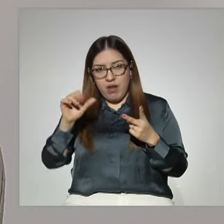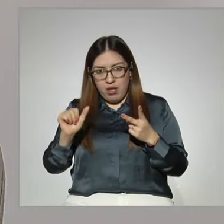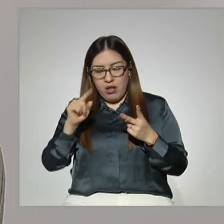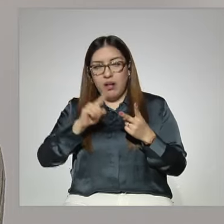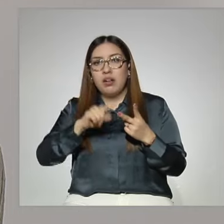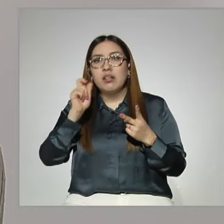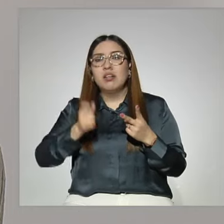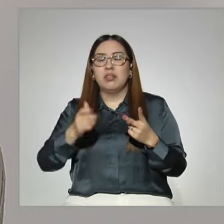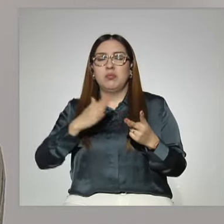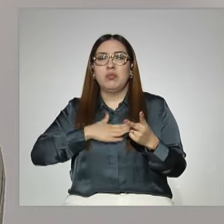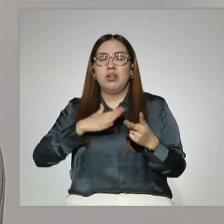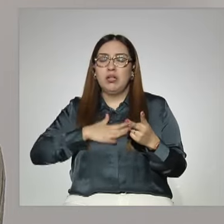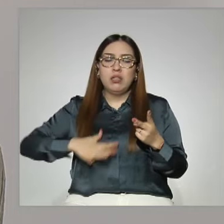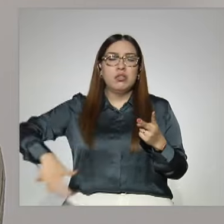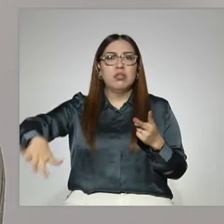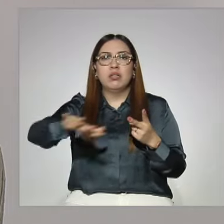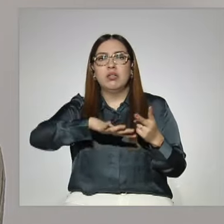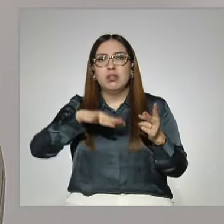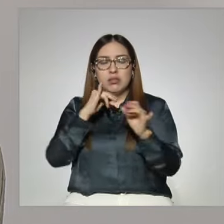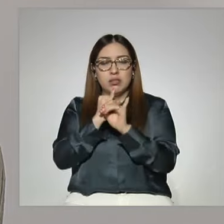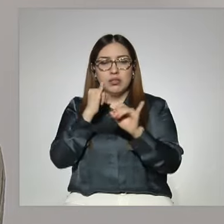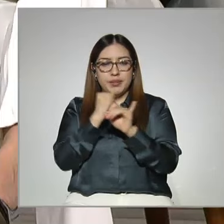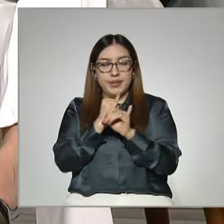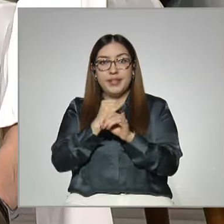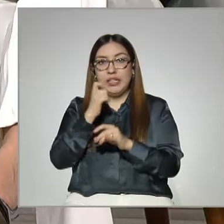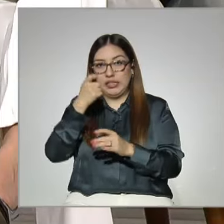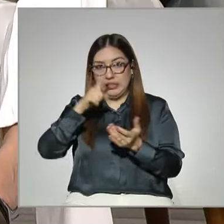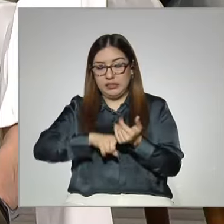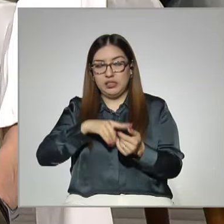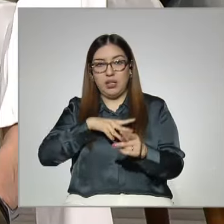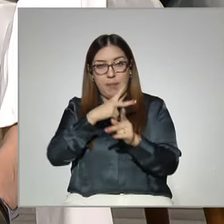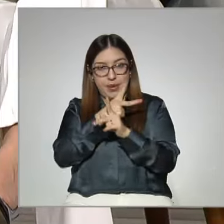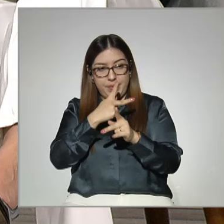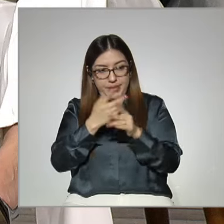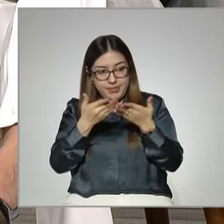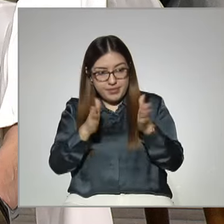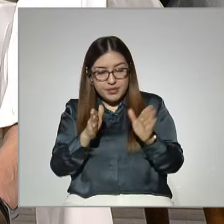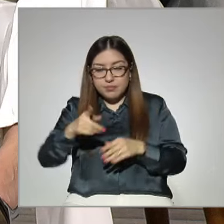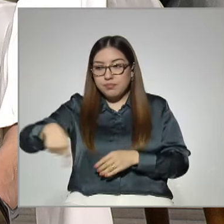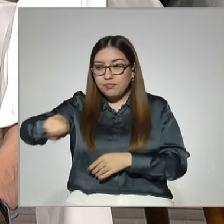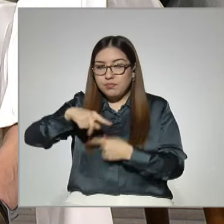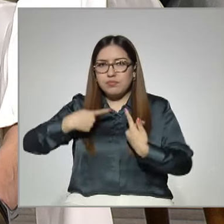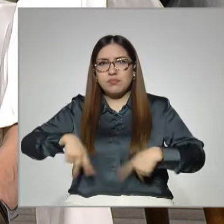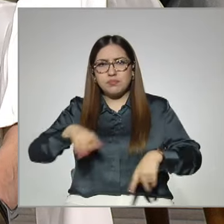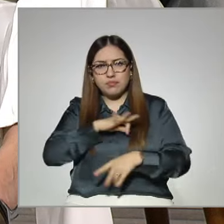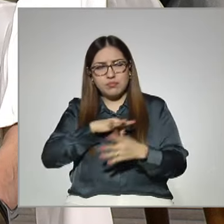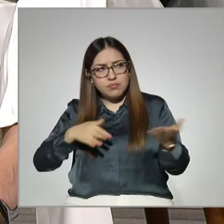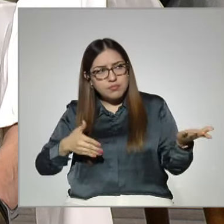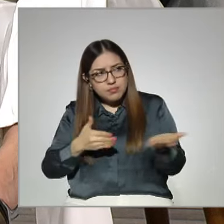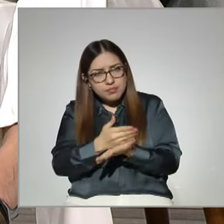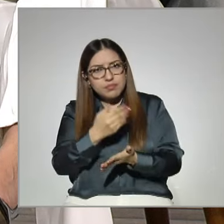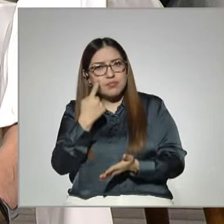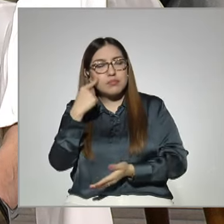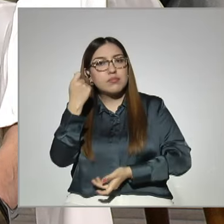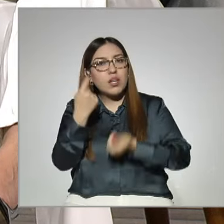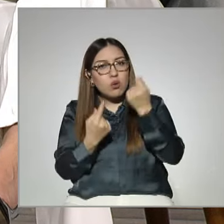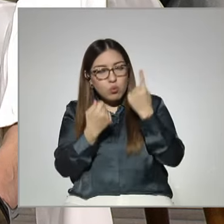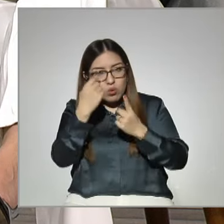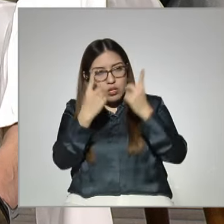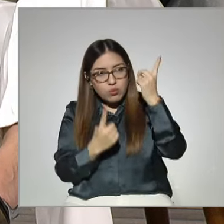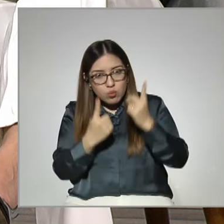espacio diseñado en prepa abierta para que las personas puedan acceder a dudas,